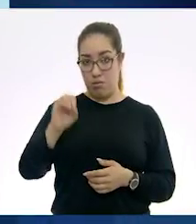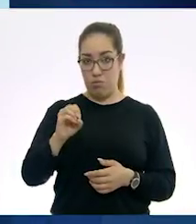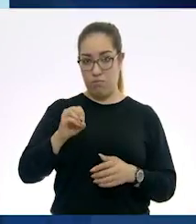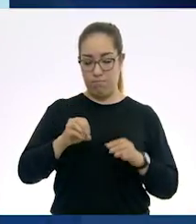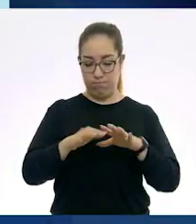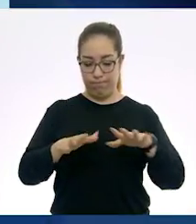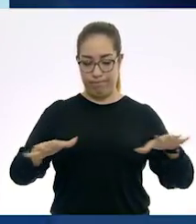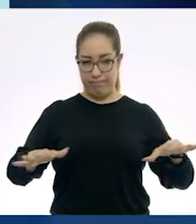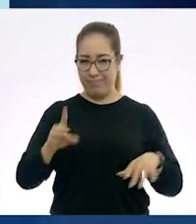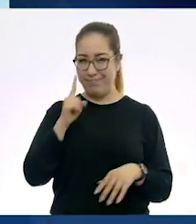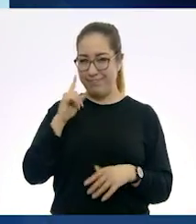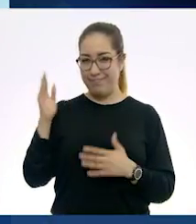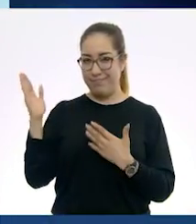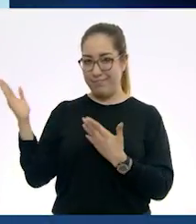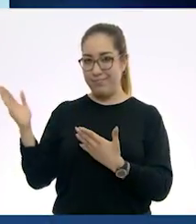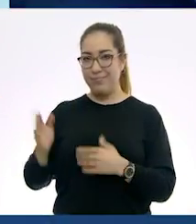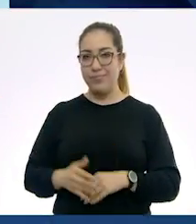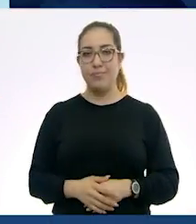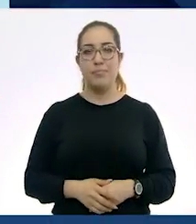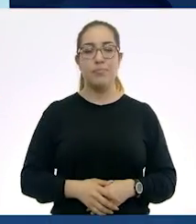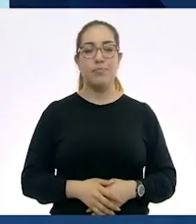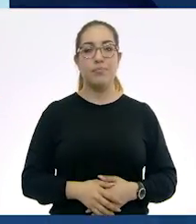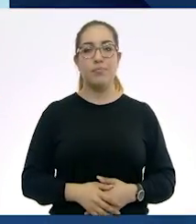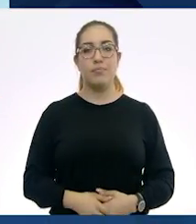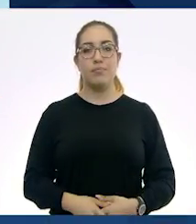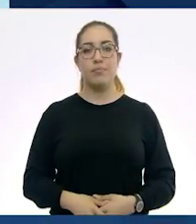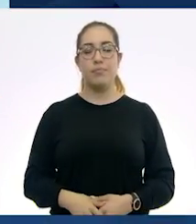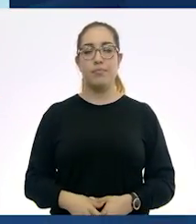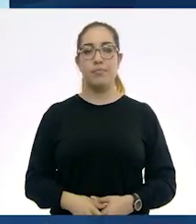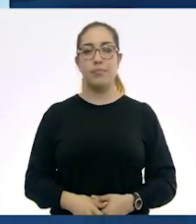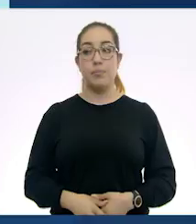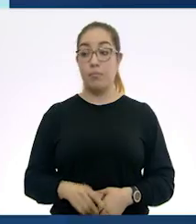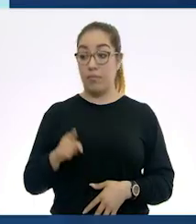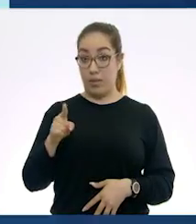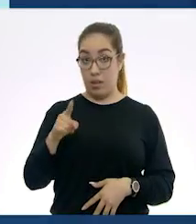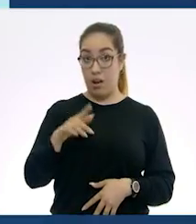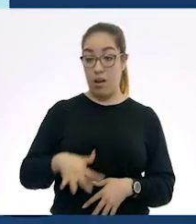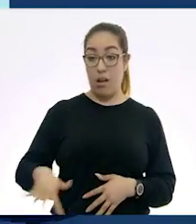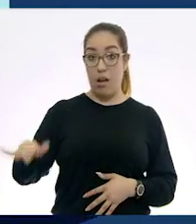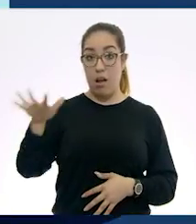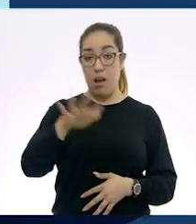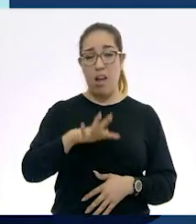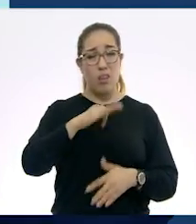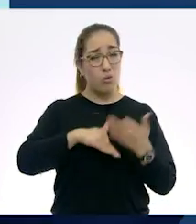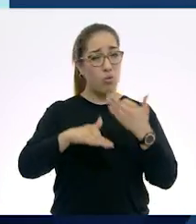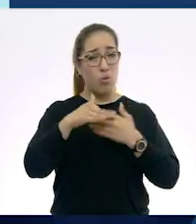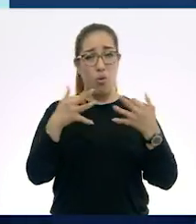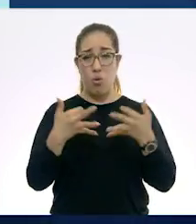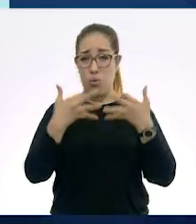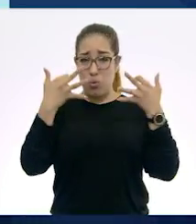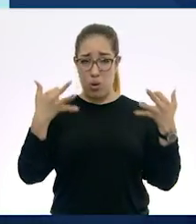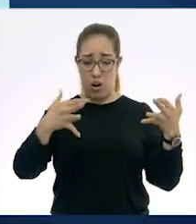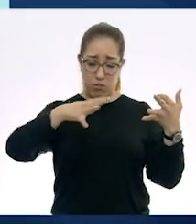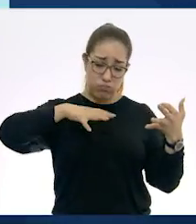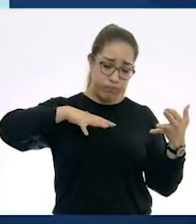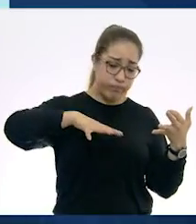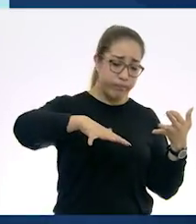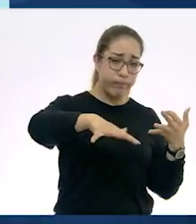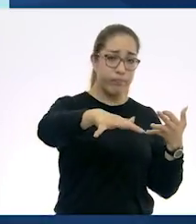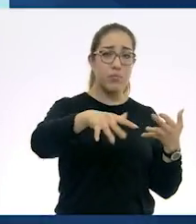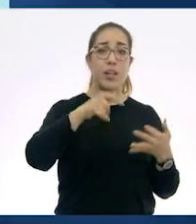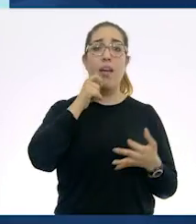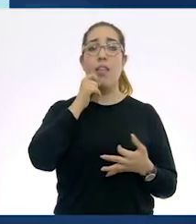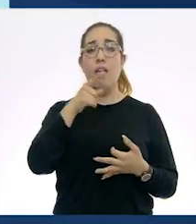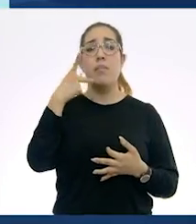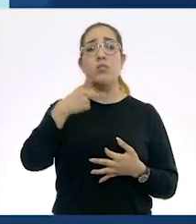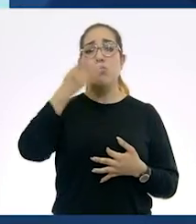Lo están viendo ahora en su pantalla. Y vimos todo el territorio que abarcó, así como los diferentes